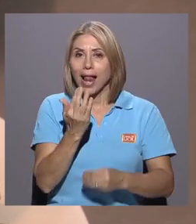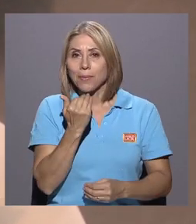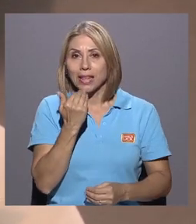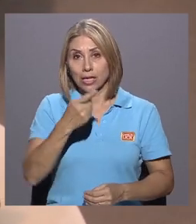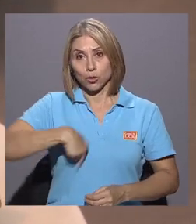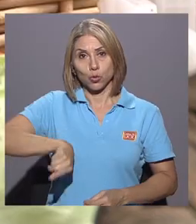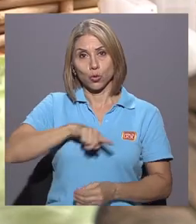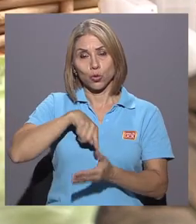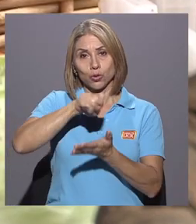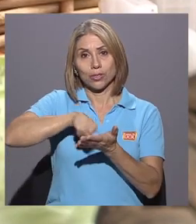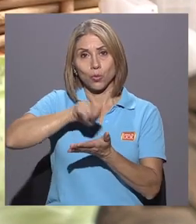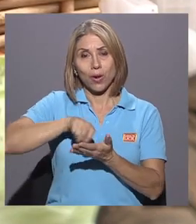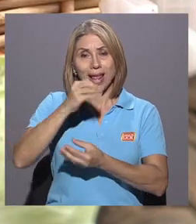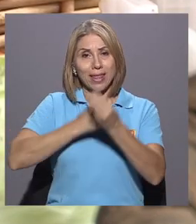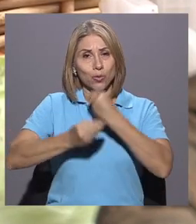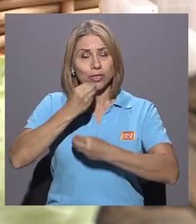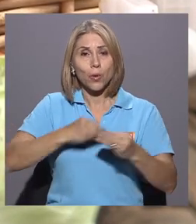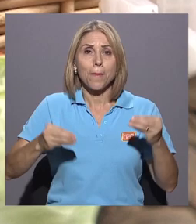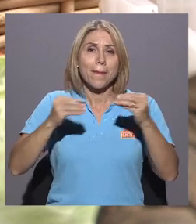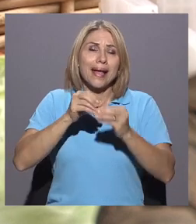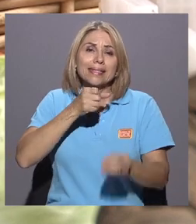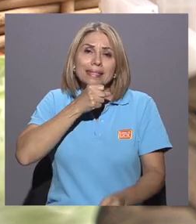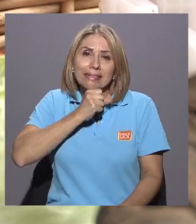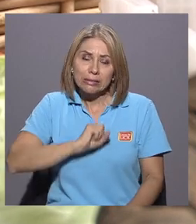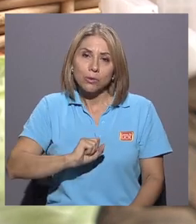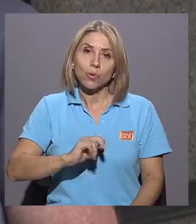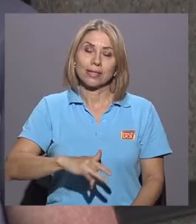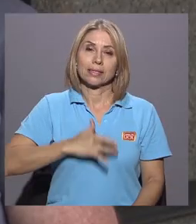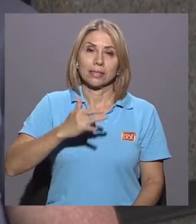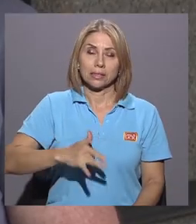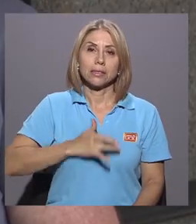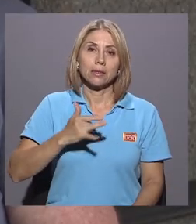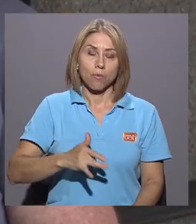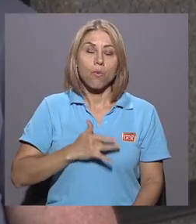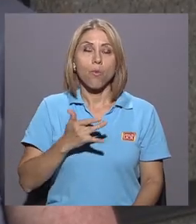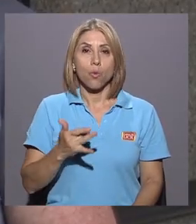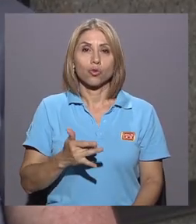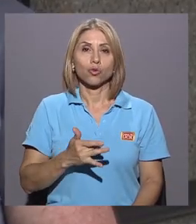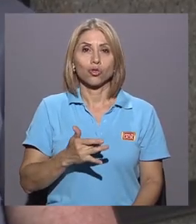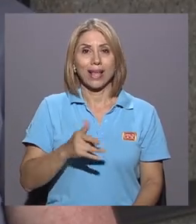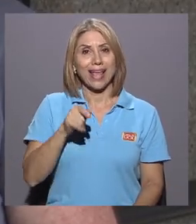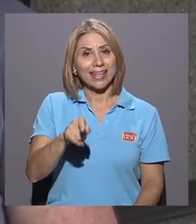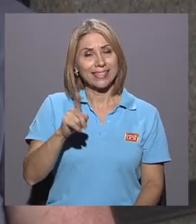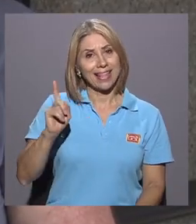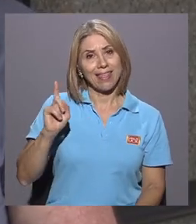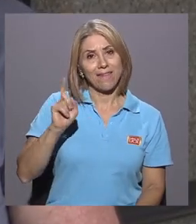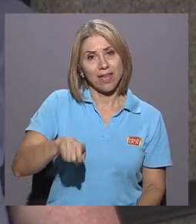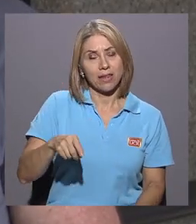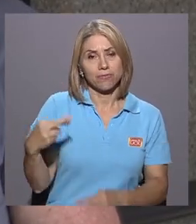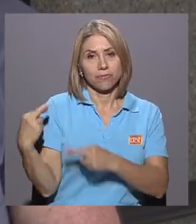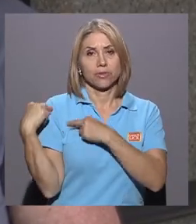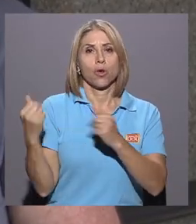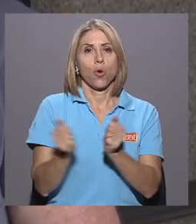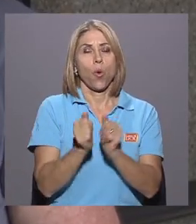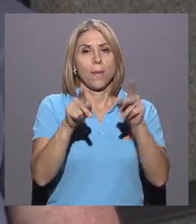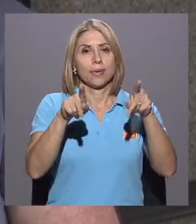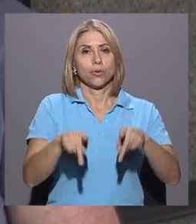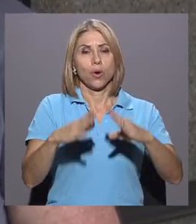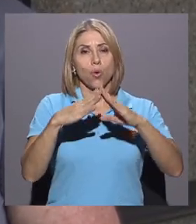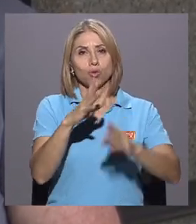escuela de nutrición más antigua, sentimos este deber con la población costarricense. ¡Gracias! ¡Gracias! ¡Gracias!